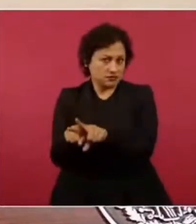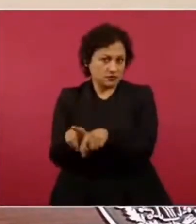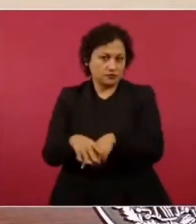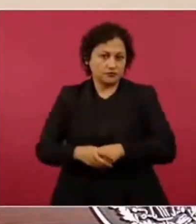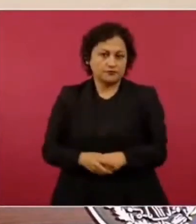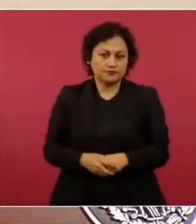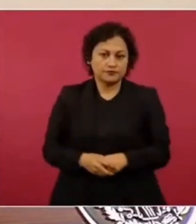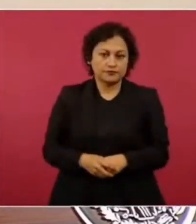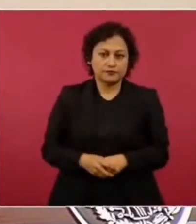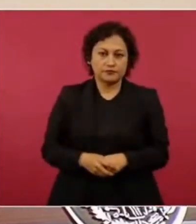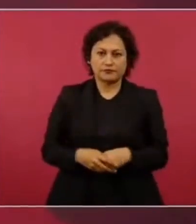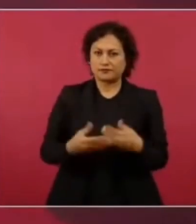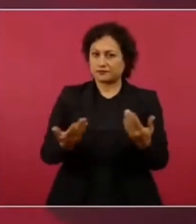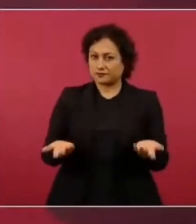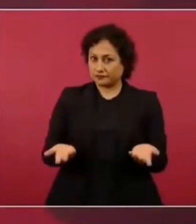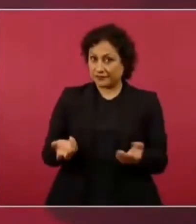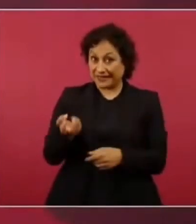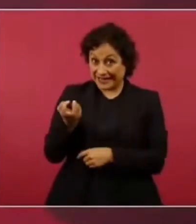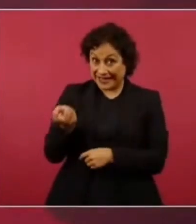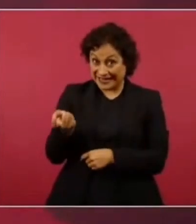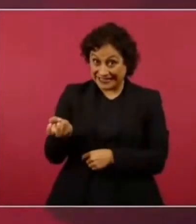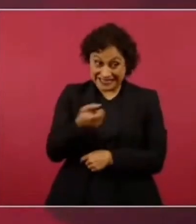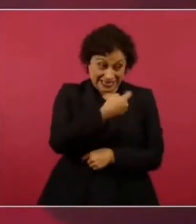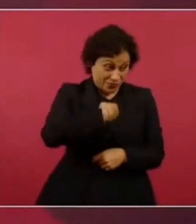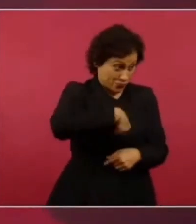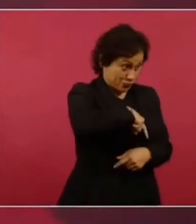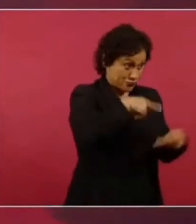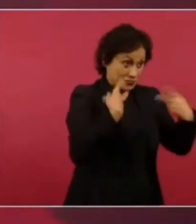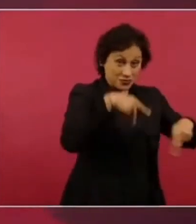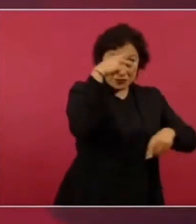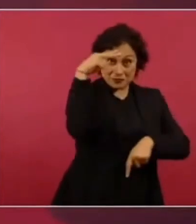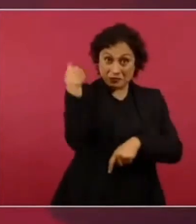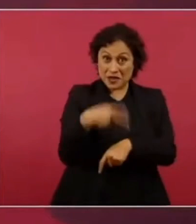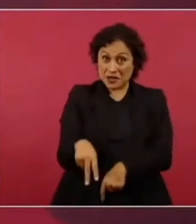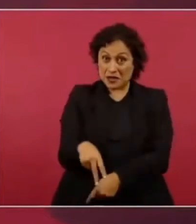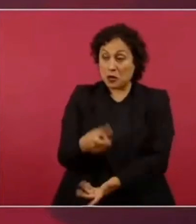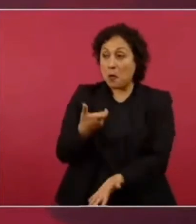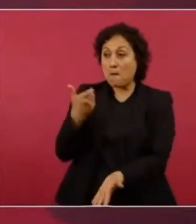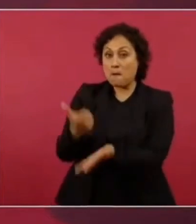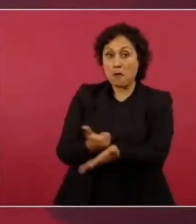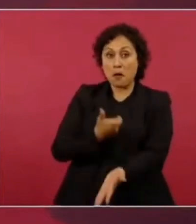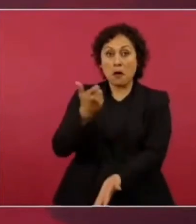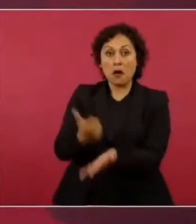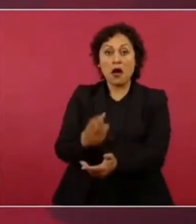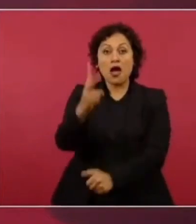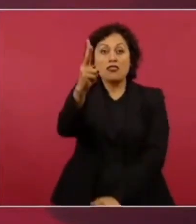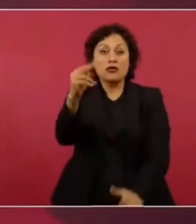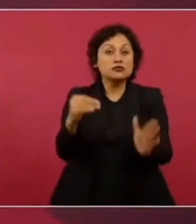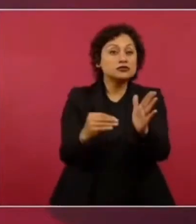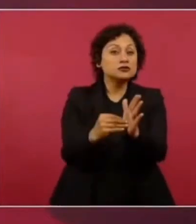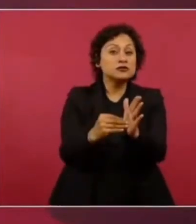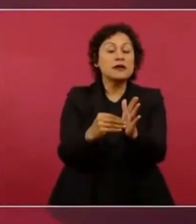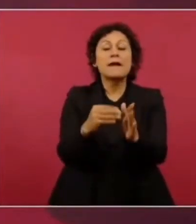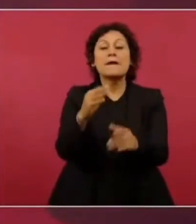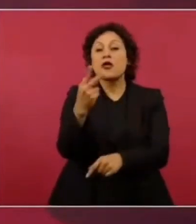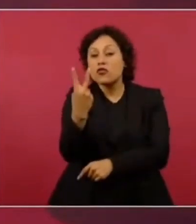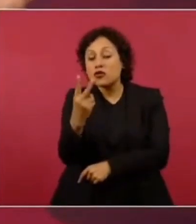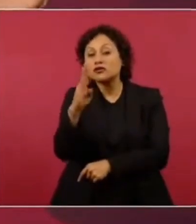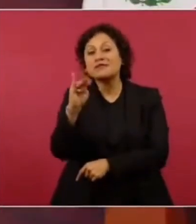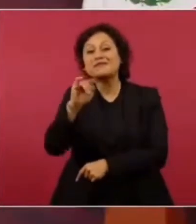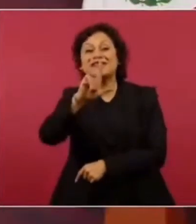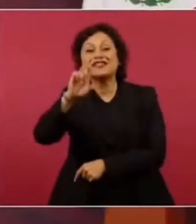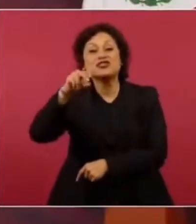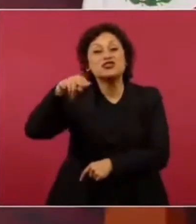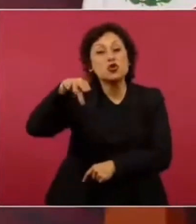que nos ha costado dos billones de pesos. Zedillo convirtió las deudas privadas de unos